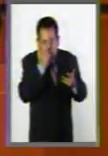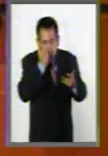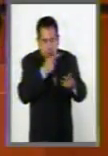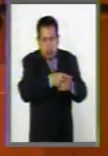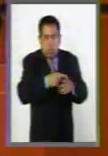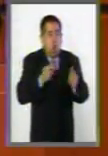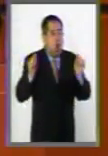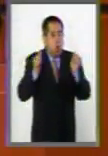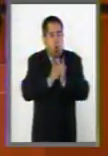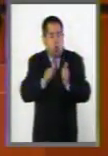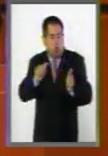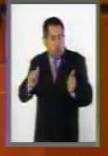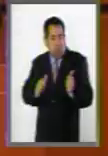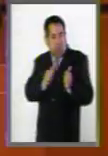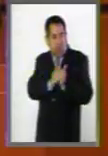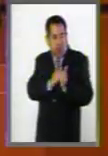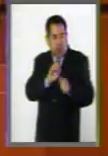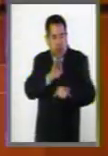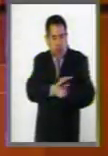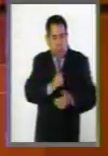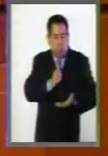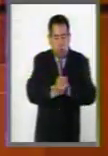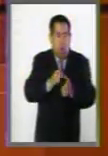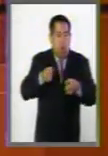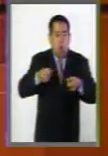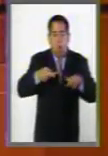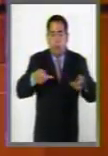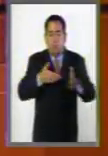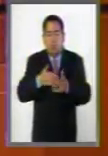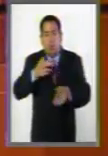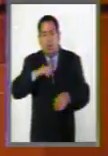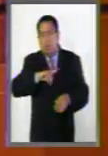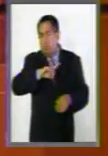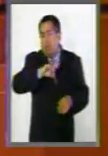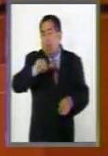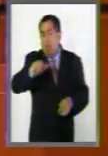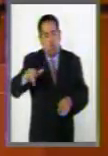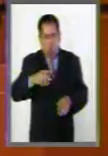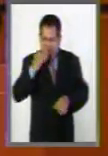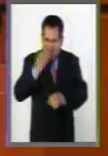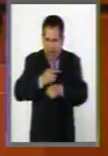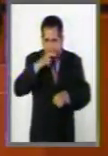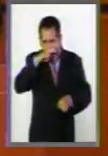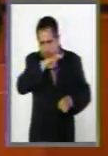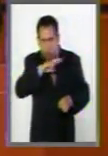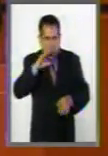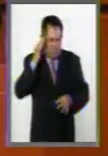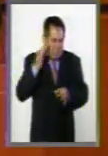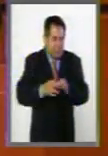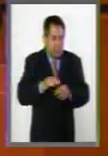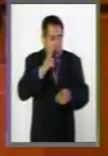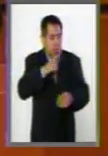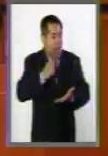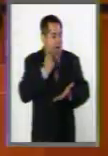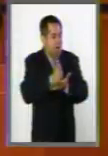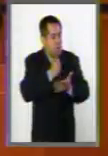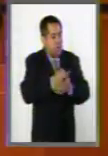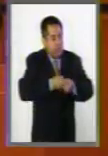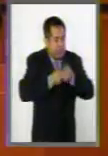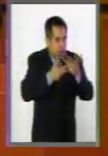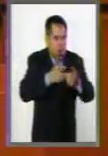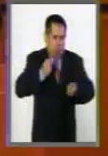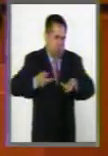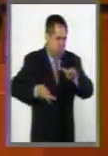asistencia adecuada, que tengan un proceso sin demora, que se garantice su derecho a no ser obligados a declarar o a ser